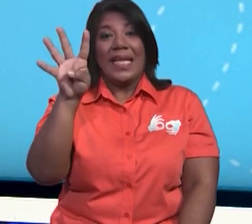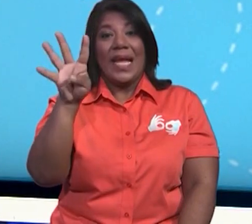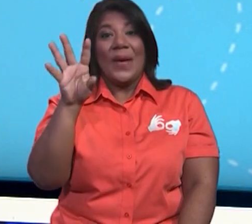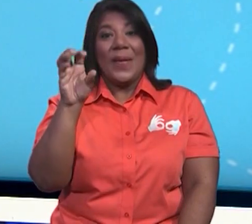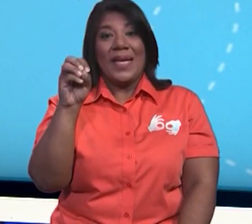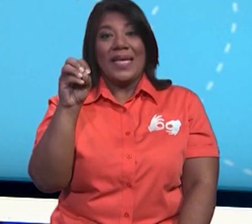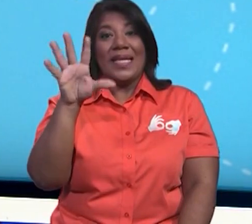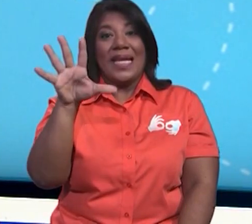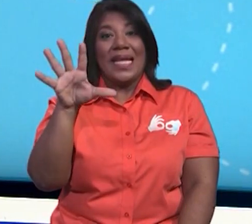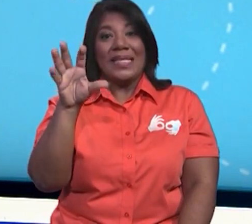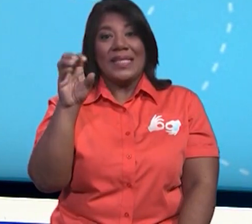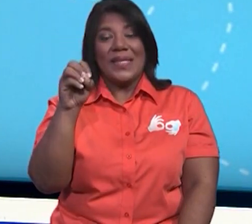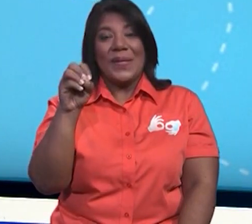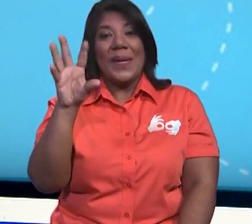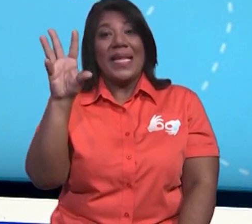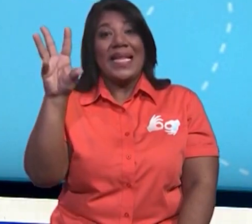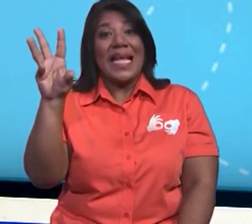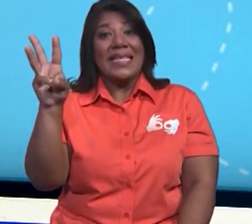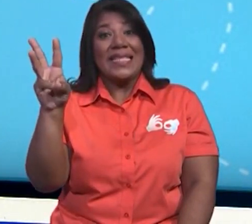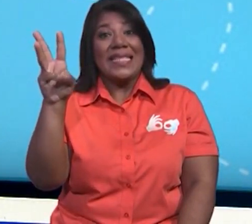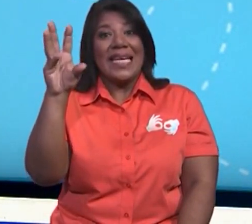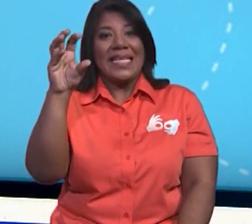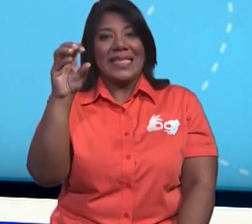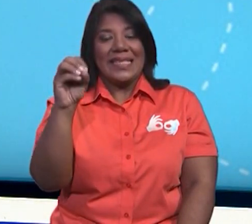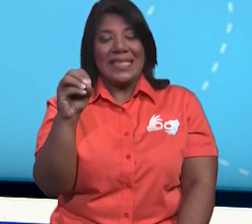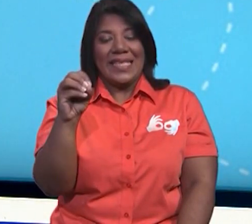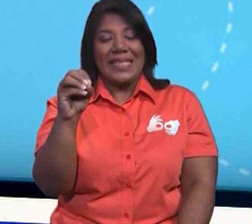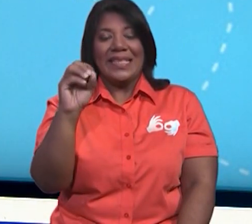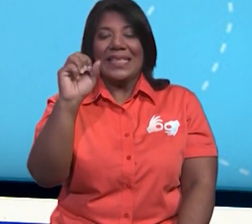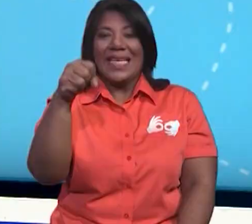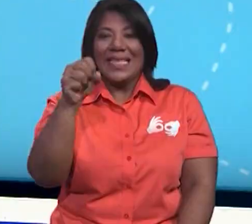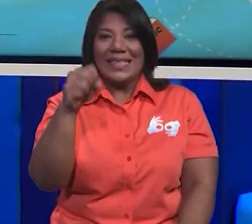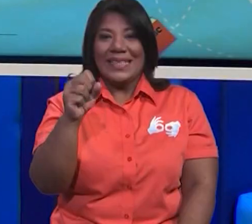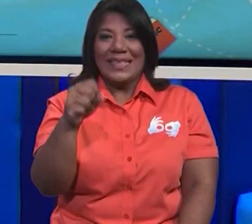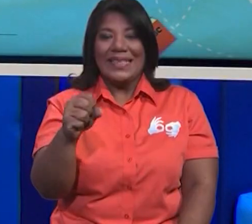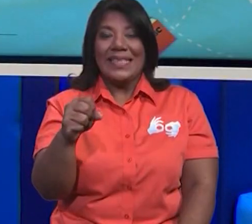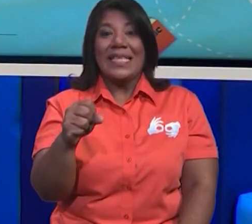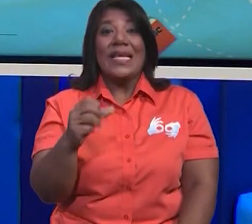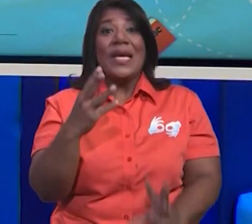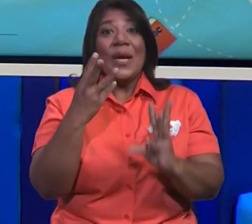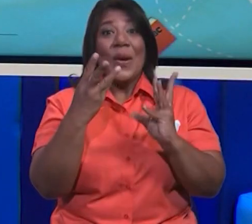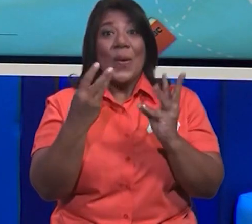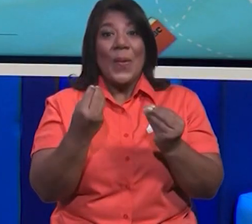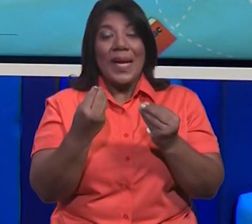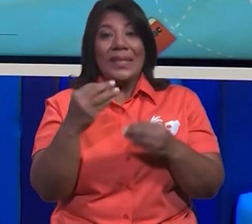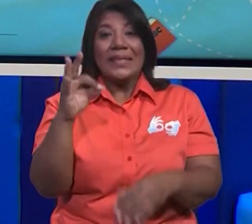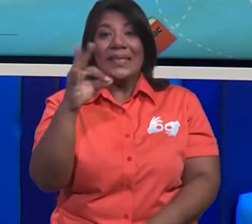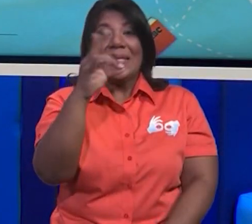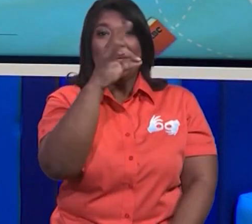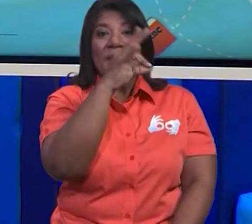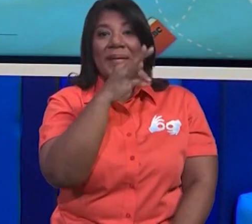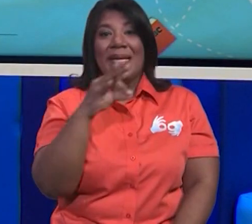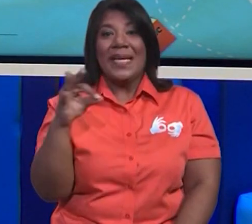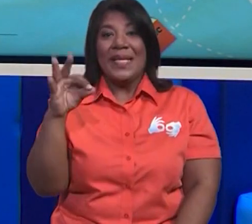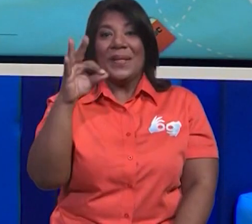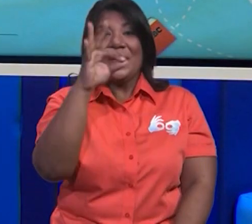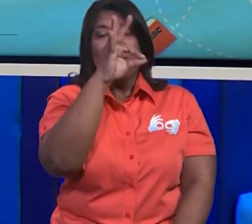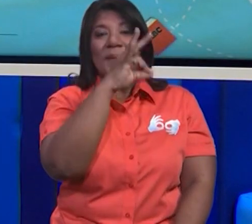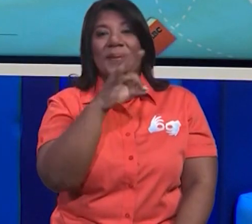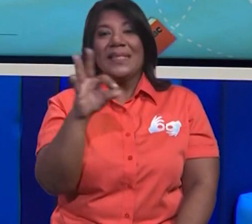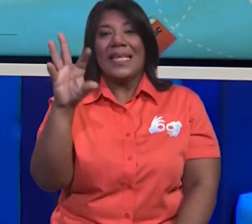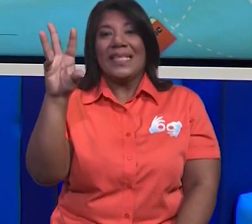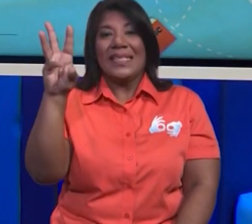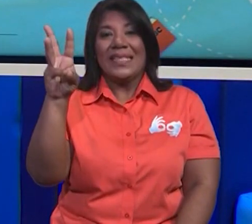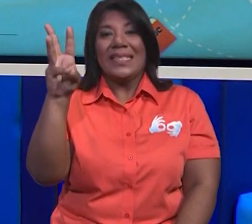40, 50, 60. Ah, entonces, ¿tenemos cuántas mariposas? Tenemos 60